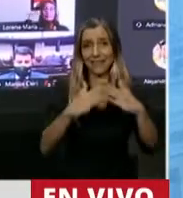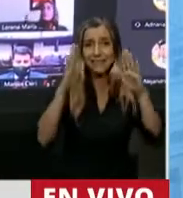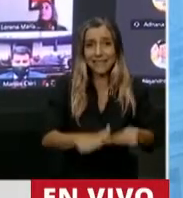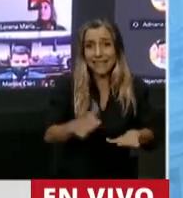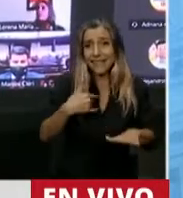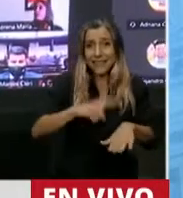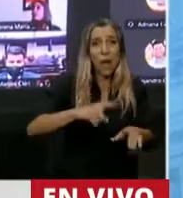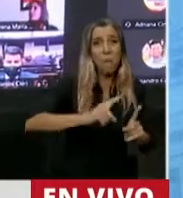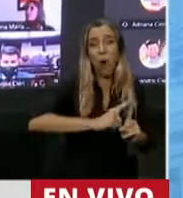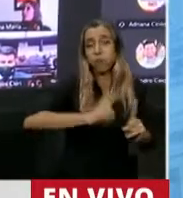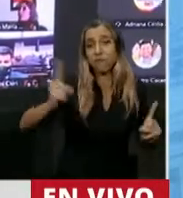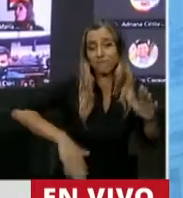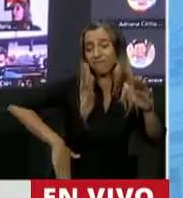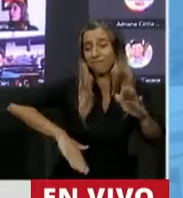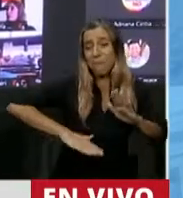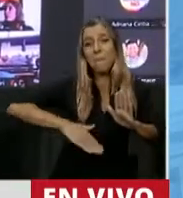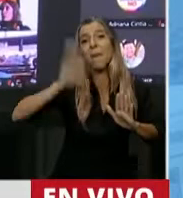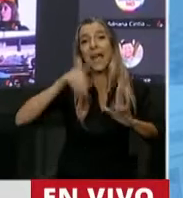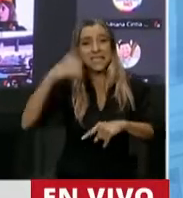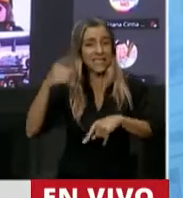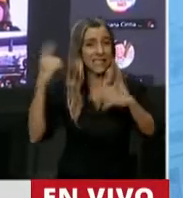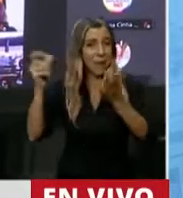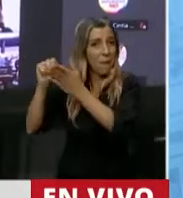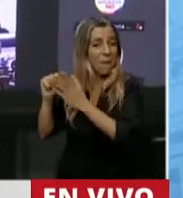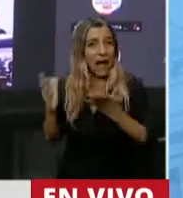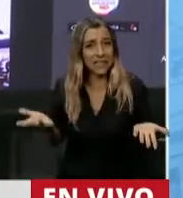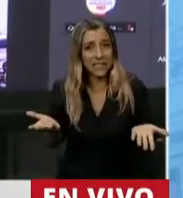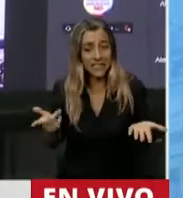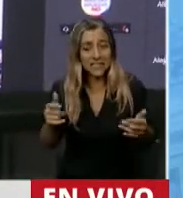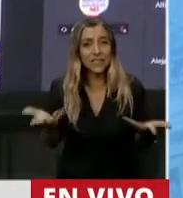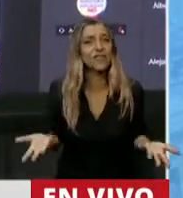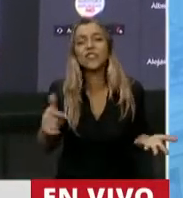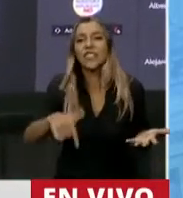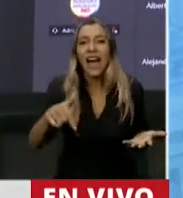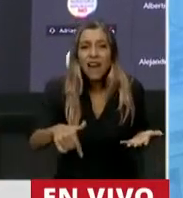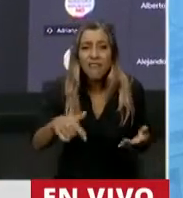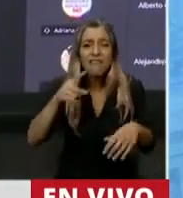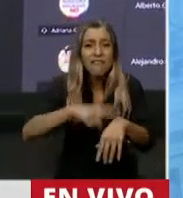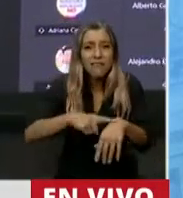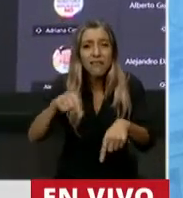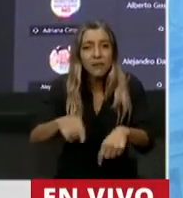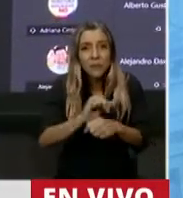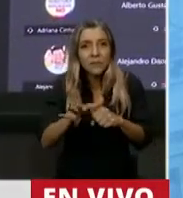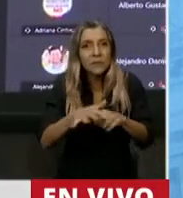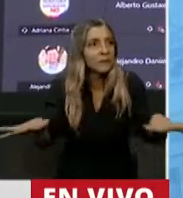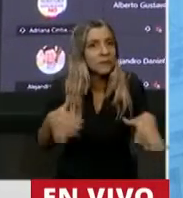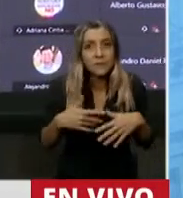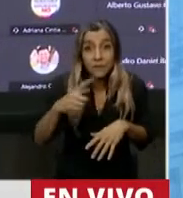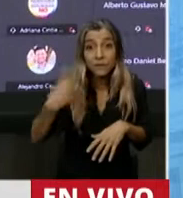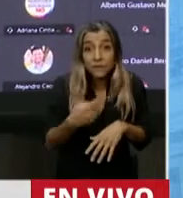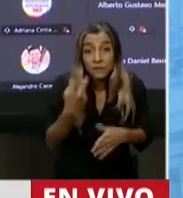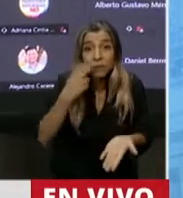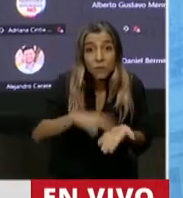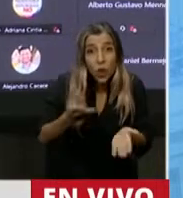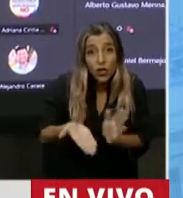¿Cuál es la lógica económica de subir impuestos en el medio de una recesión? Se habla de